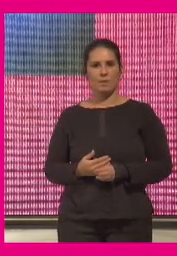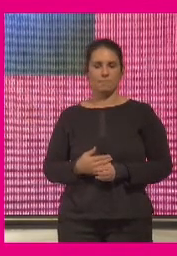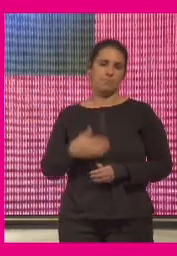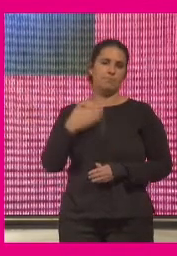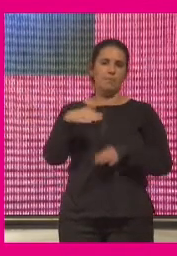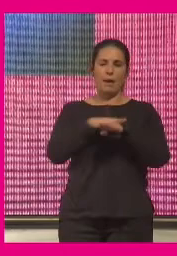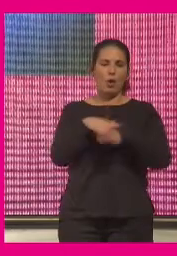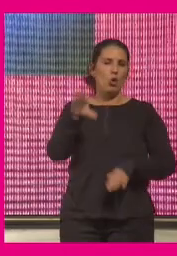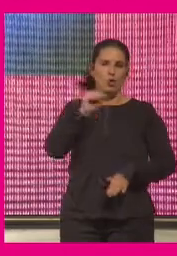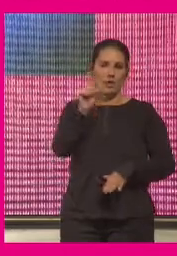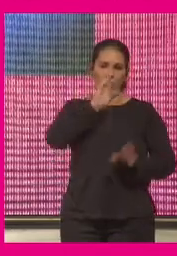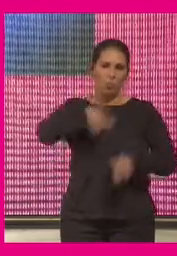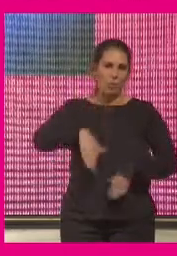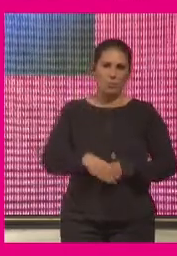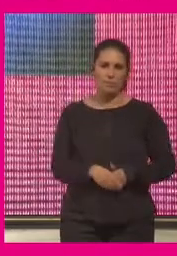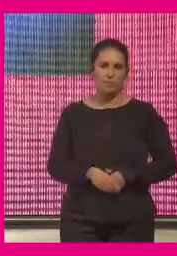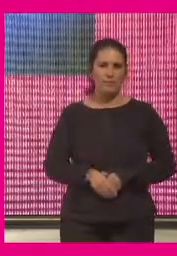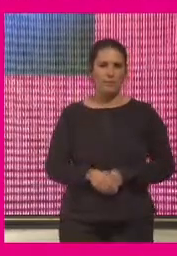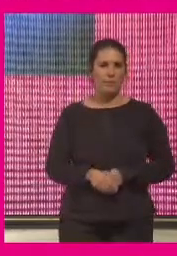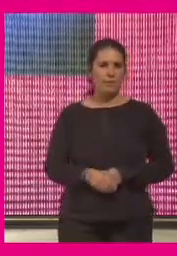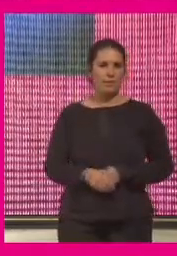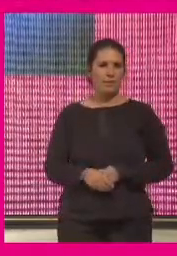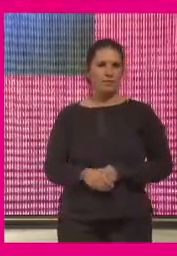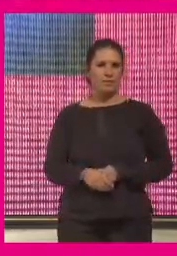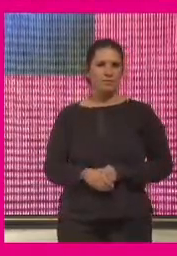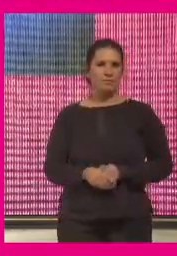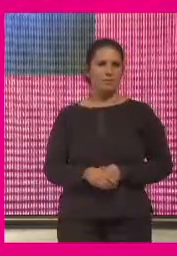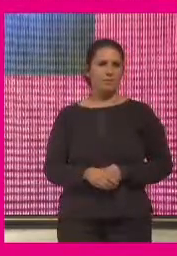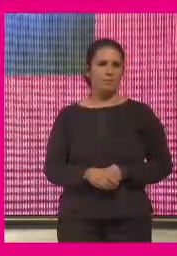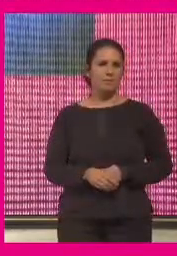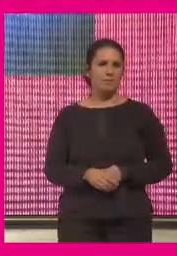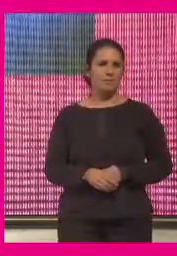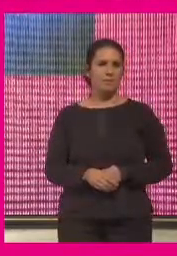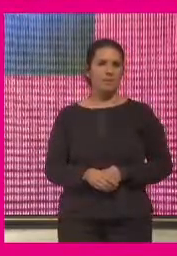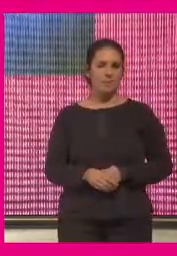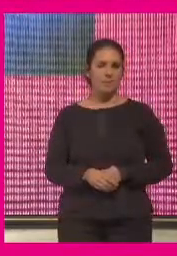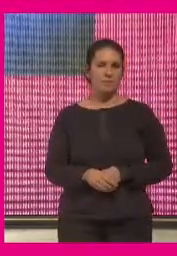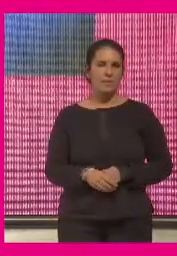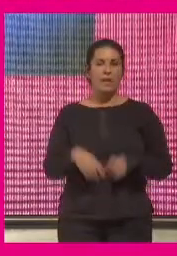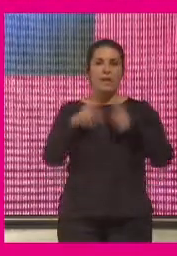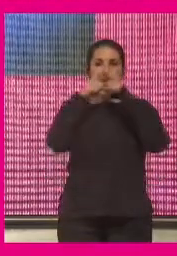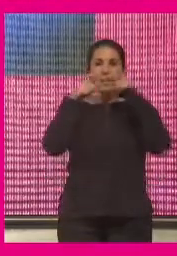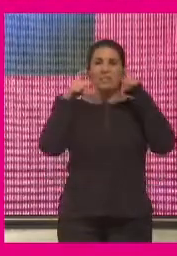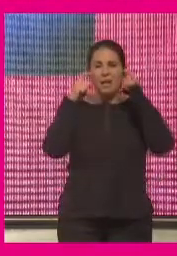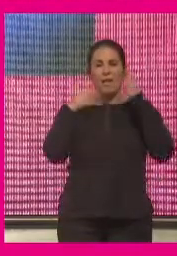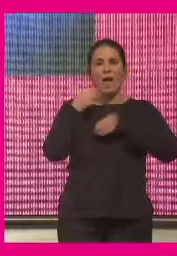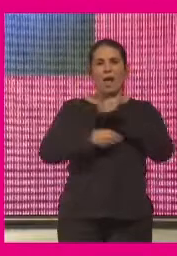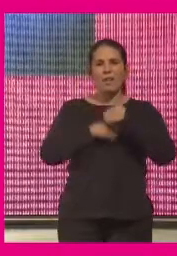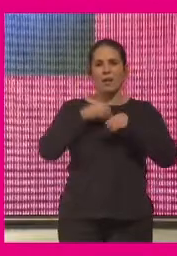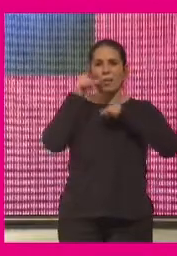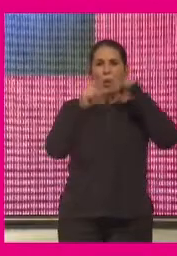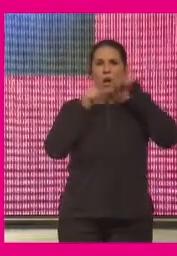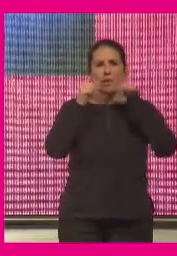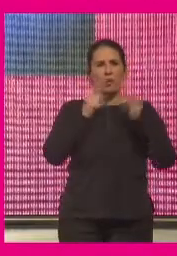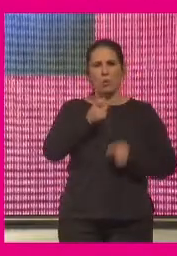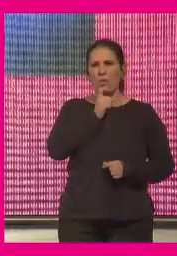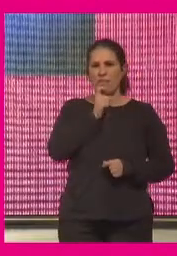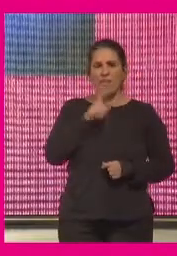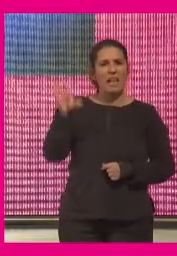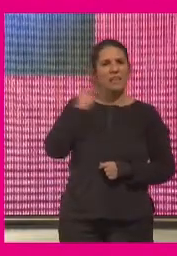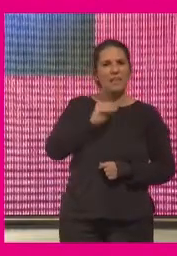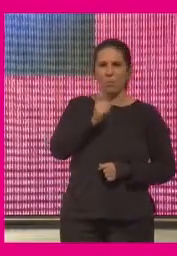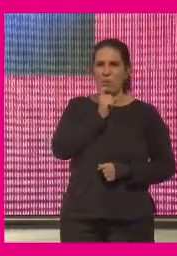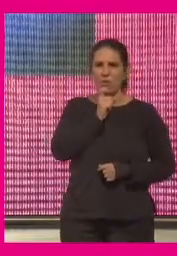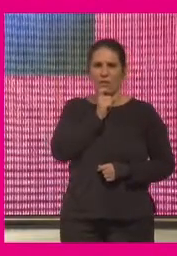concepto bueno esto abre un debate super interesante que daría para para otro encuentro u otros